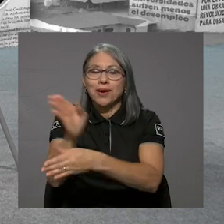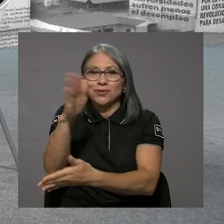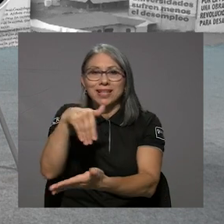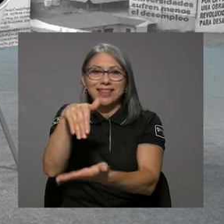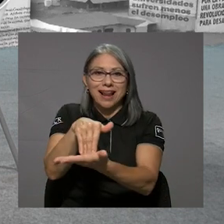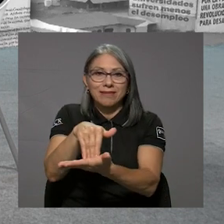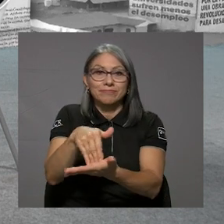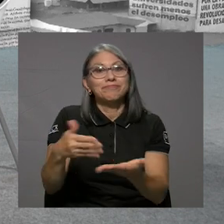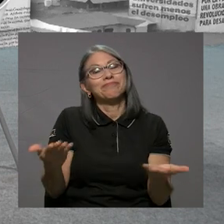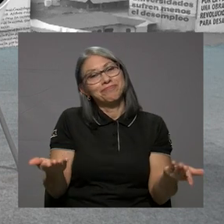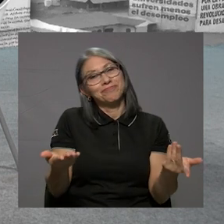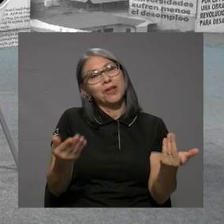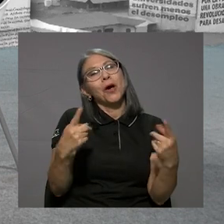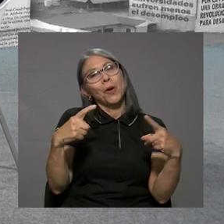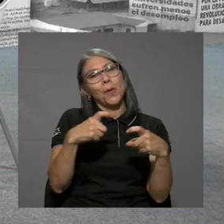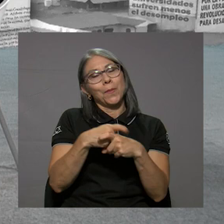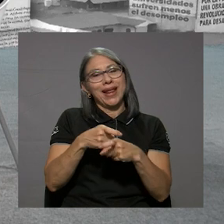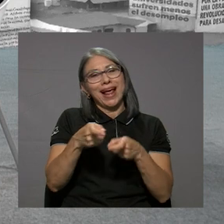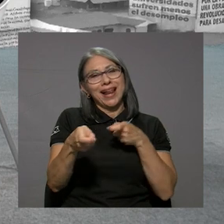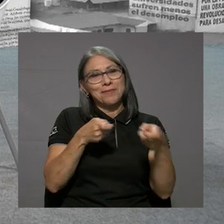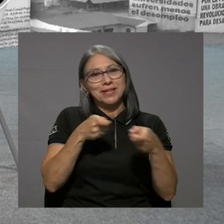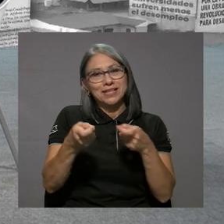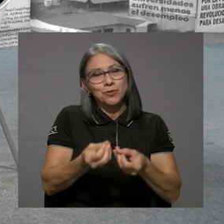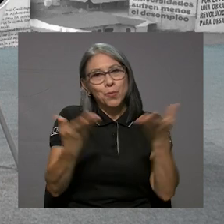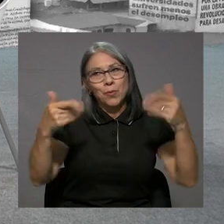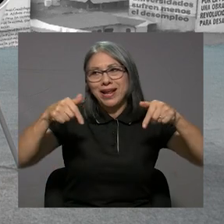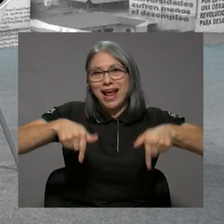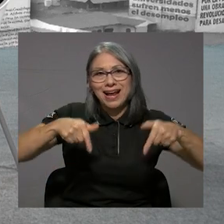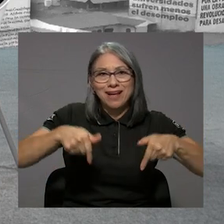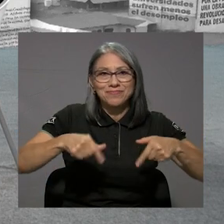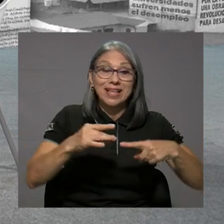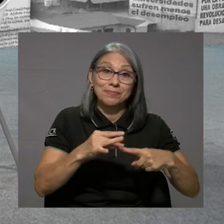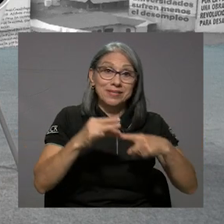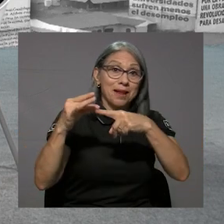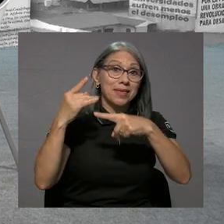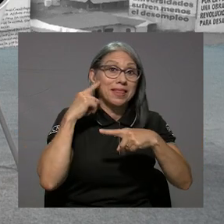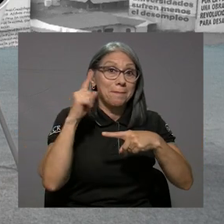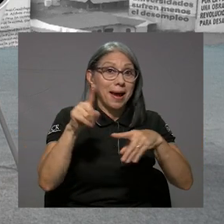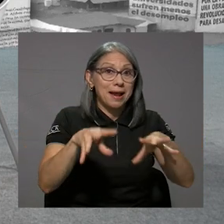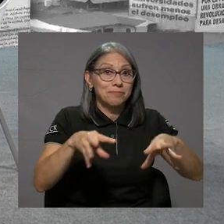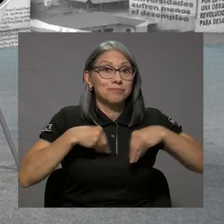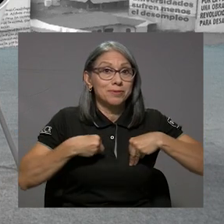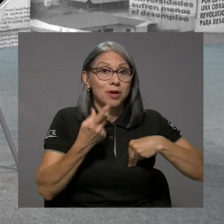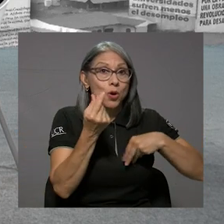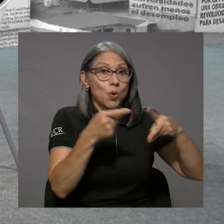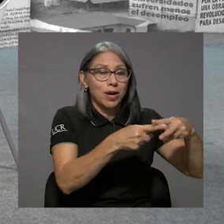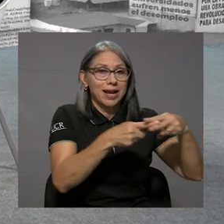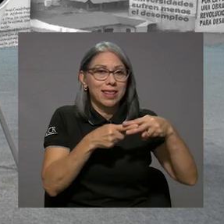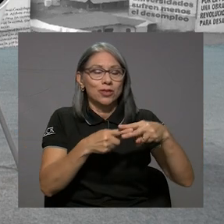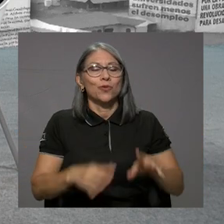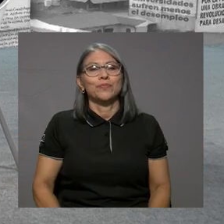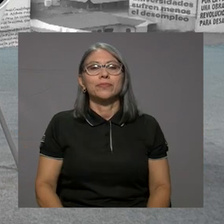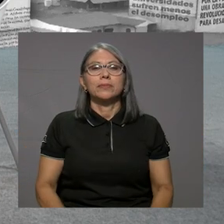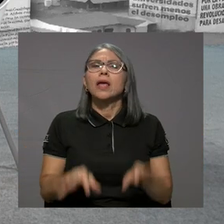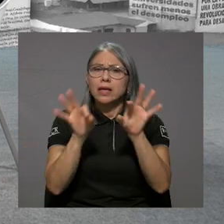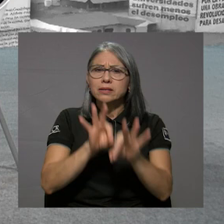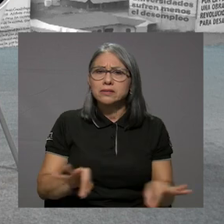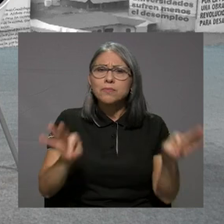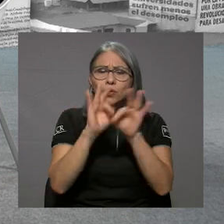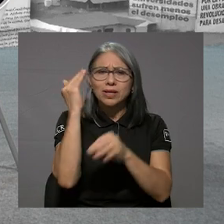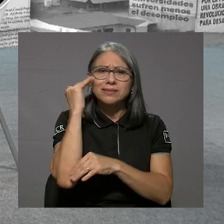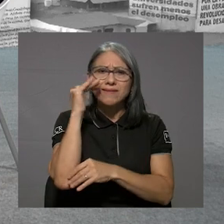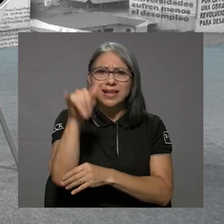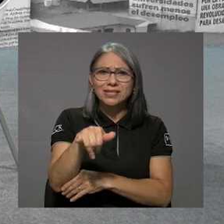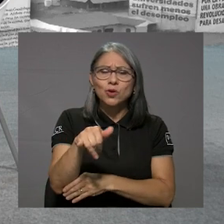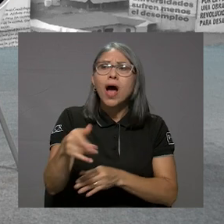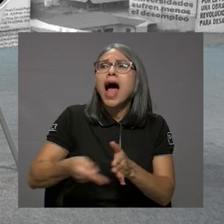O sea, la administración pública es bastante compleja acá y sobre todo para asumir un crédito. Creo que es importante decir esto porque hay gente